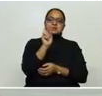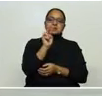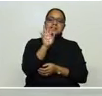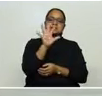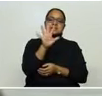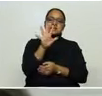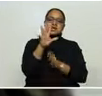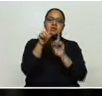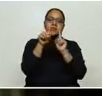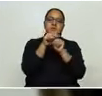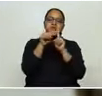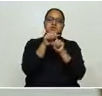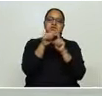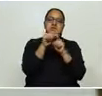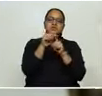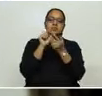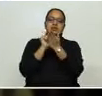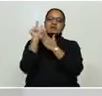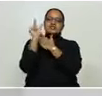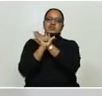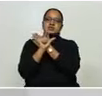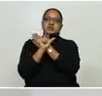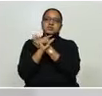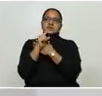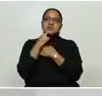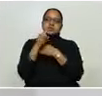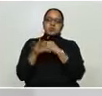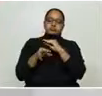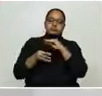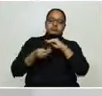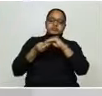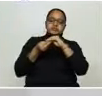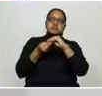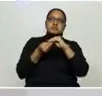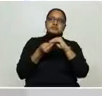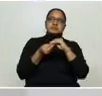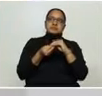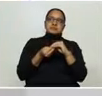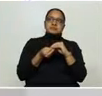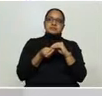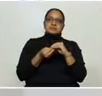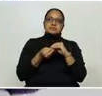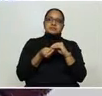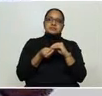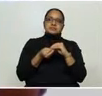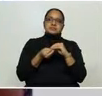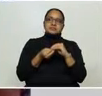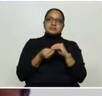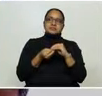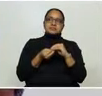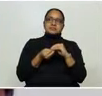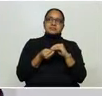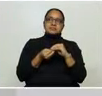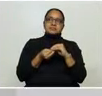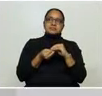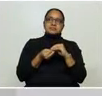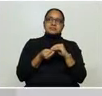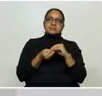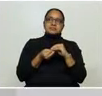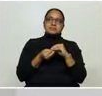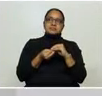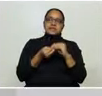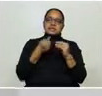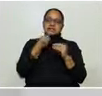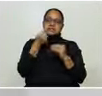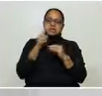positivos confirmados por laboratorio. A esto hay que sumarle el factor matemático, que es el medidor, el indicador